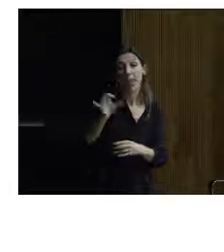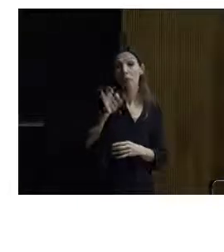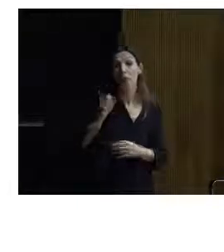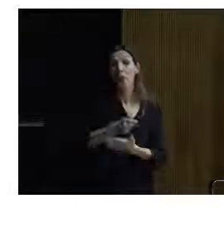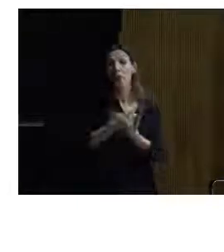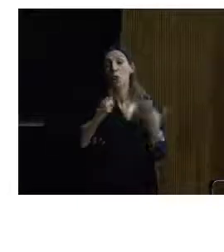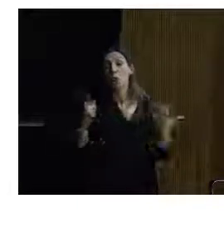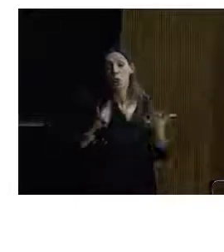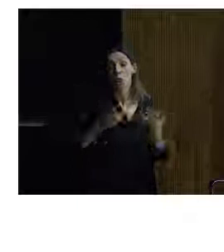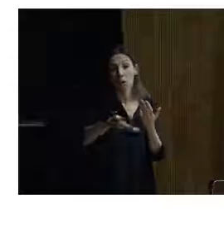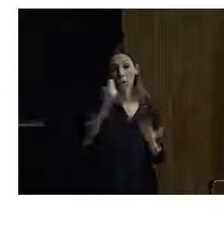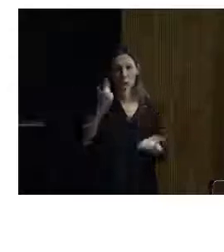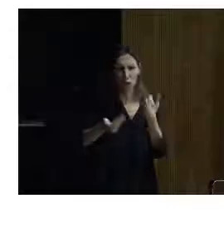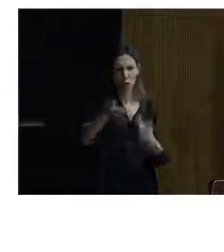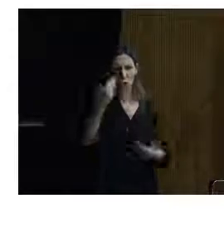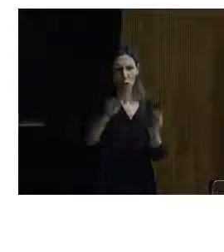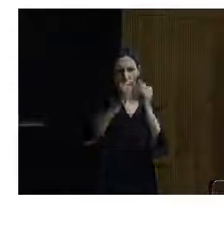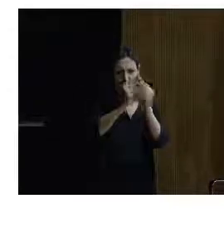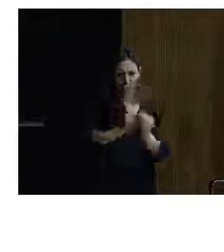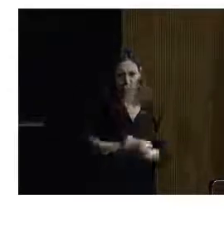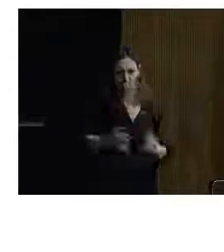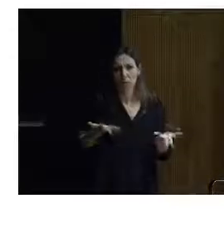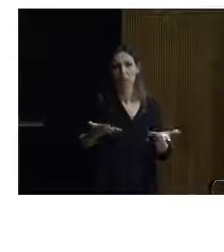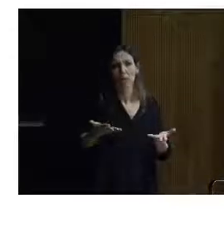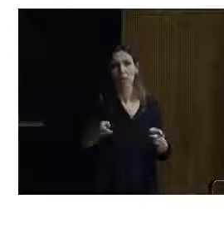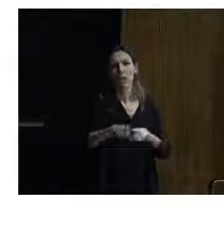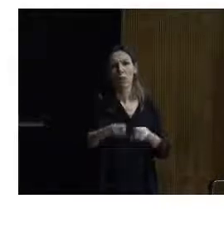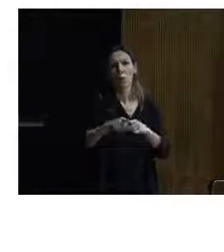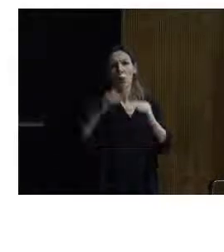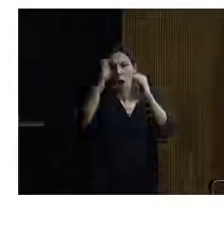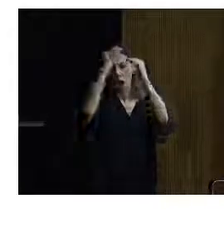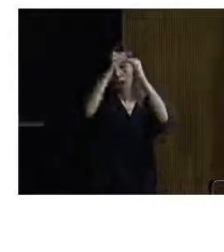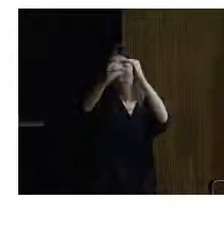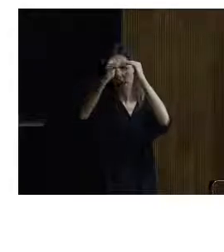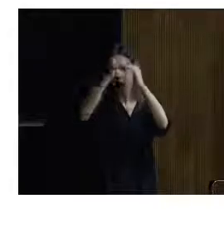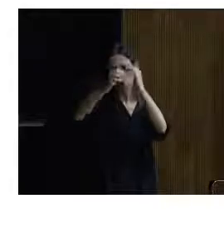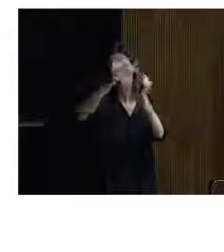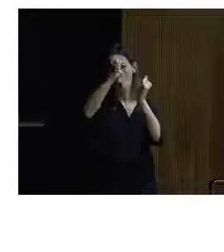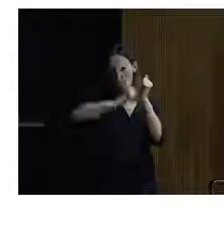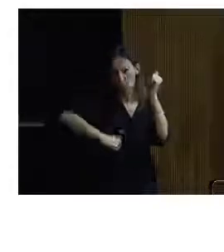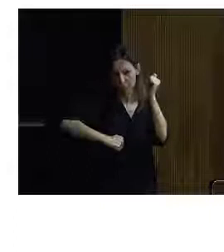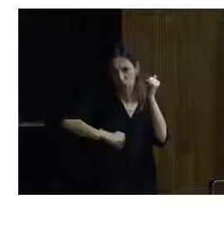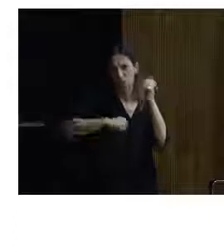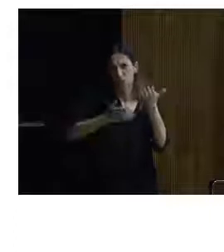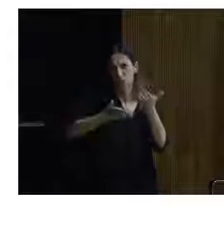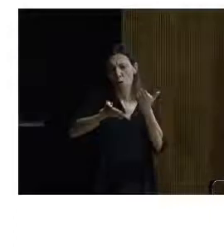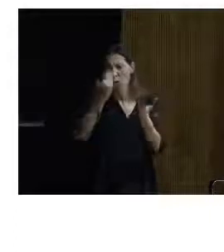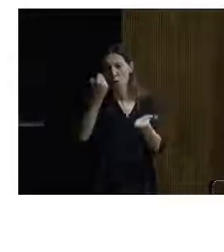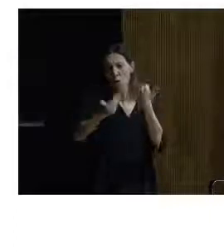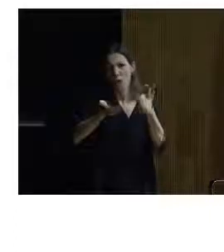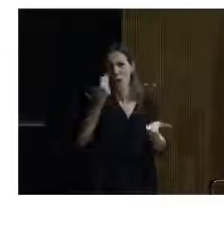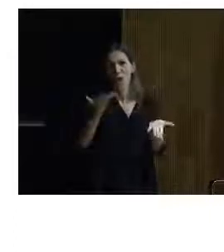con que desmontaríamos un techo de bovedillas de hormigón armado, sin preguntarse si eso también forma